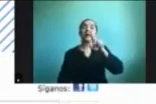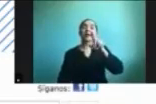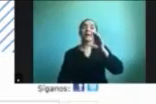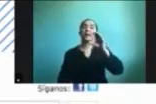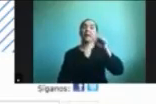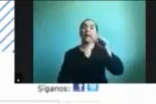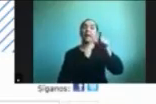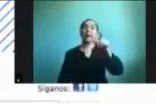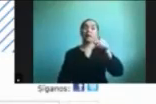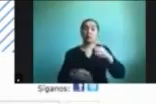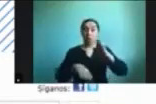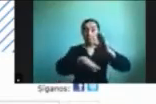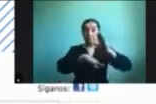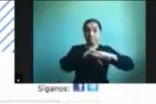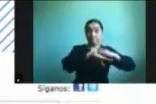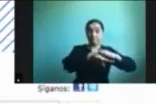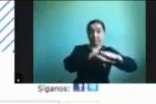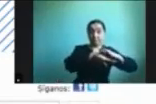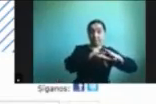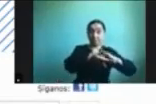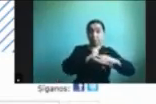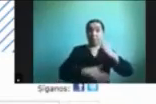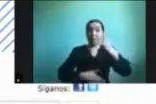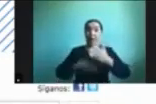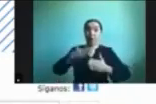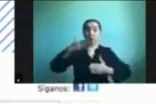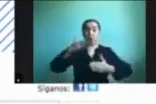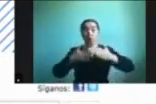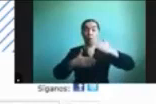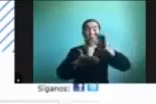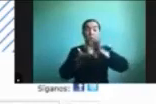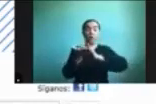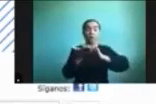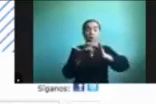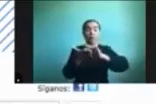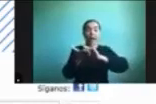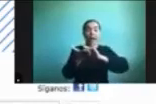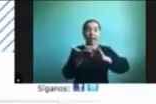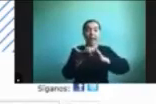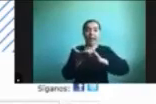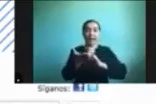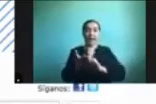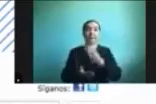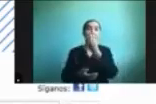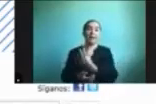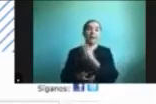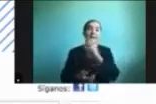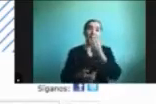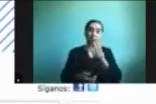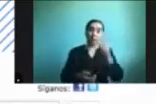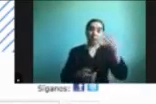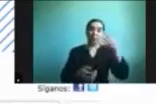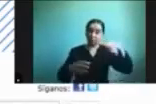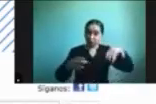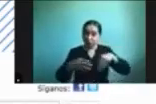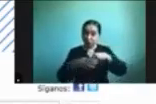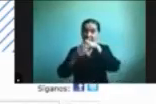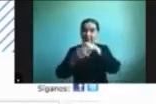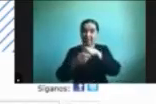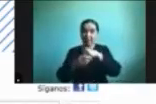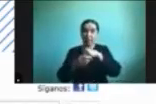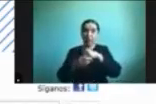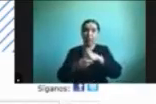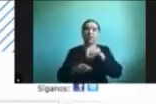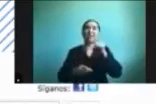Braille Robo Braille es un robot es una página web que está alojada en CDT y lo que pueden hacer ahí